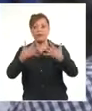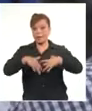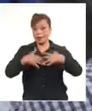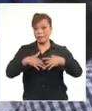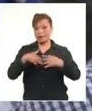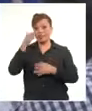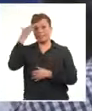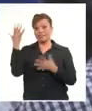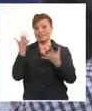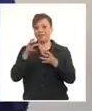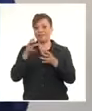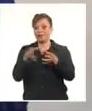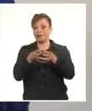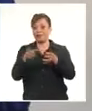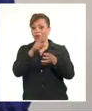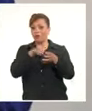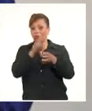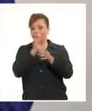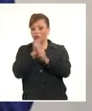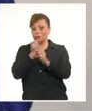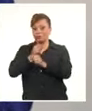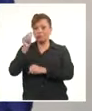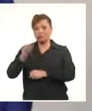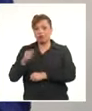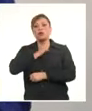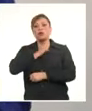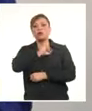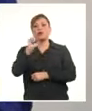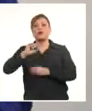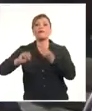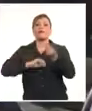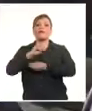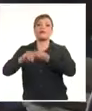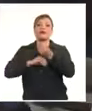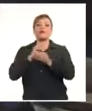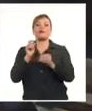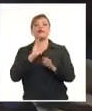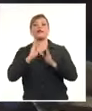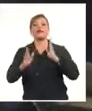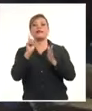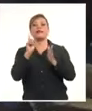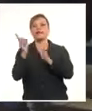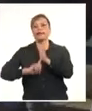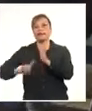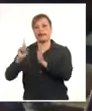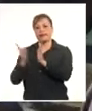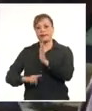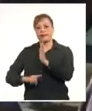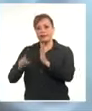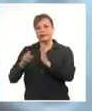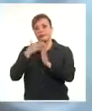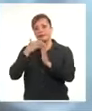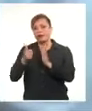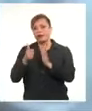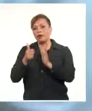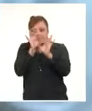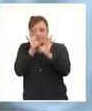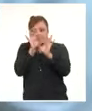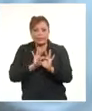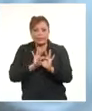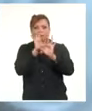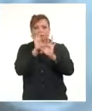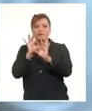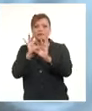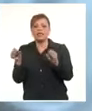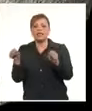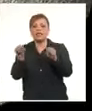a los muchachos de TECAR, logramos hacer una modernización en la parte eléctrica que se logra mucho más precisión. Esta soldadura se